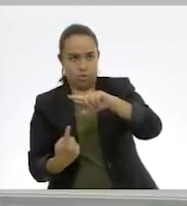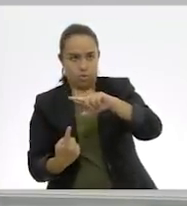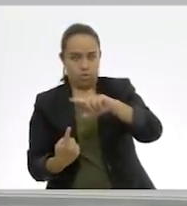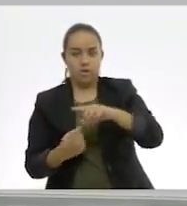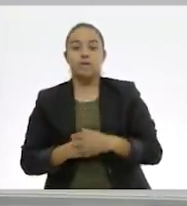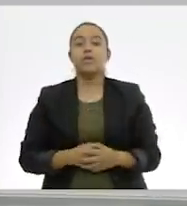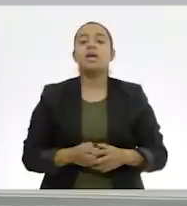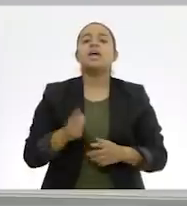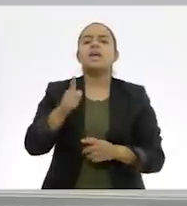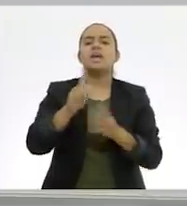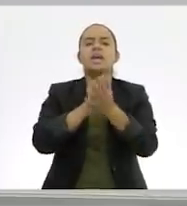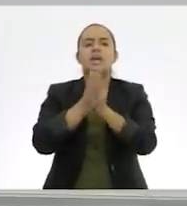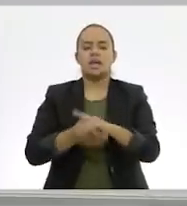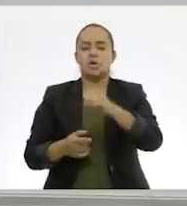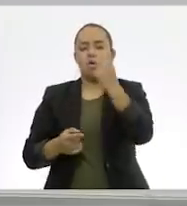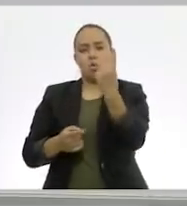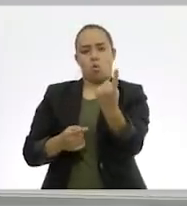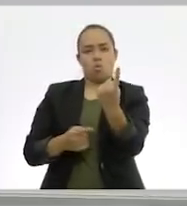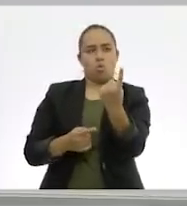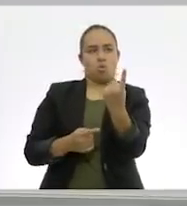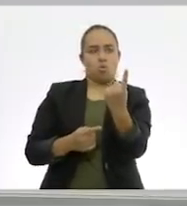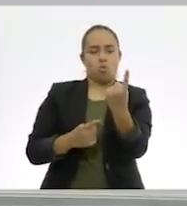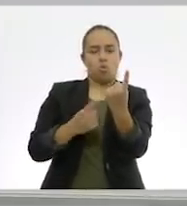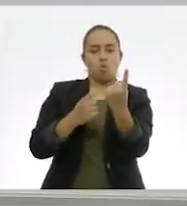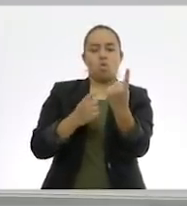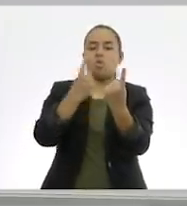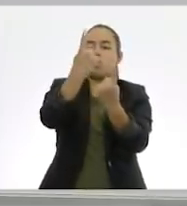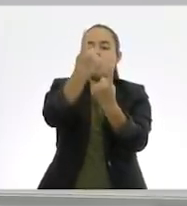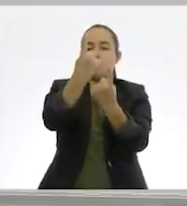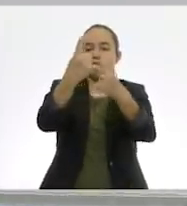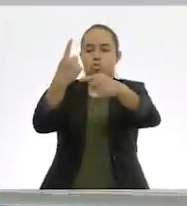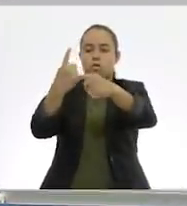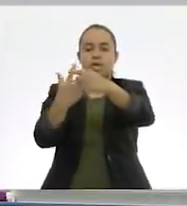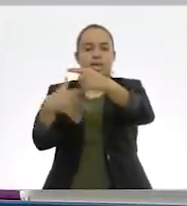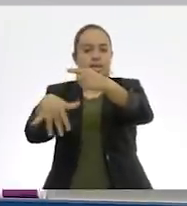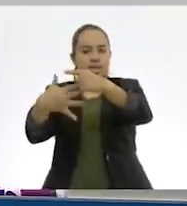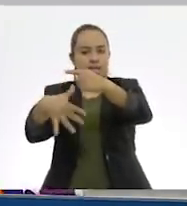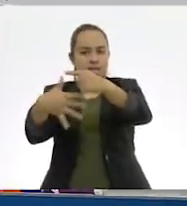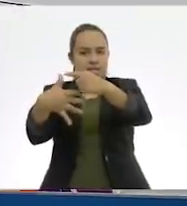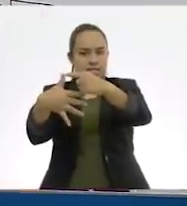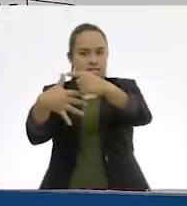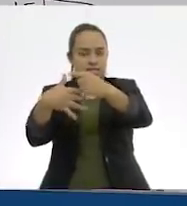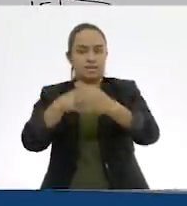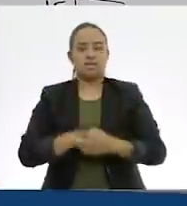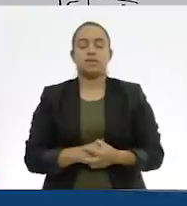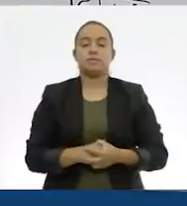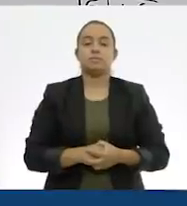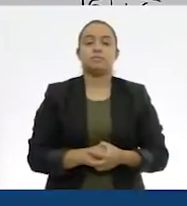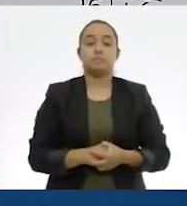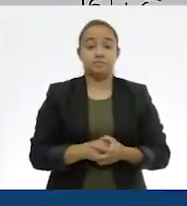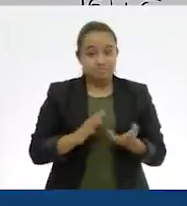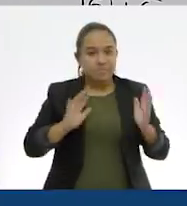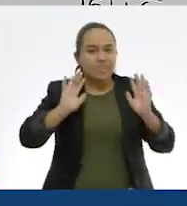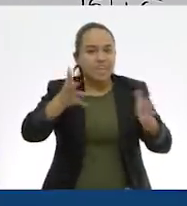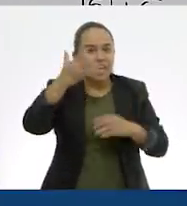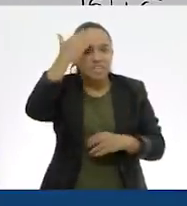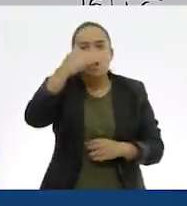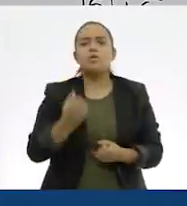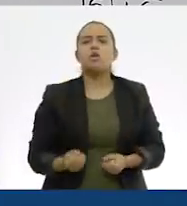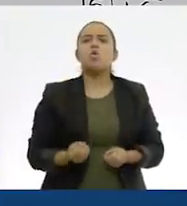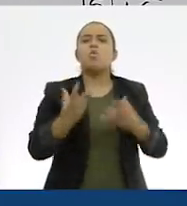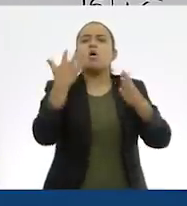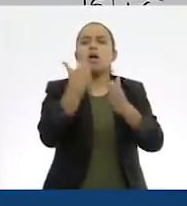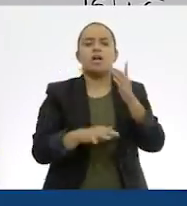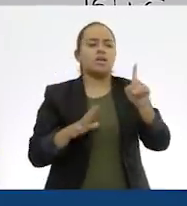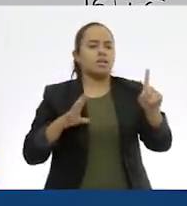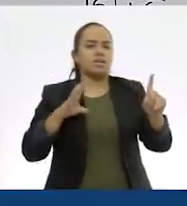Entonces, esto es igual a un entero. Un quinceavo. Un quinceavo. Entonces, ya sé cuánto le haría falta